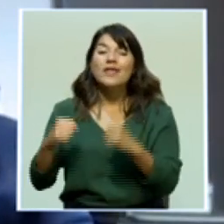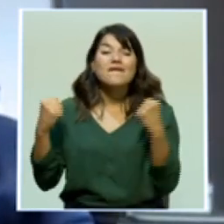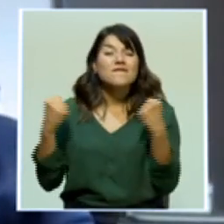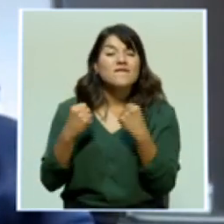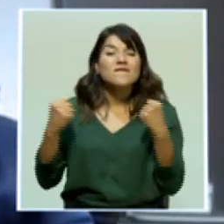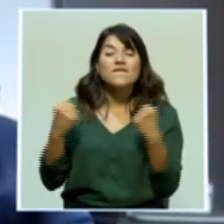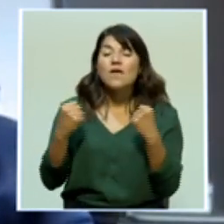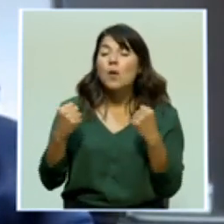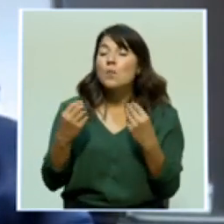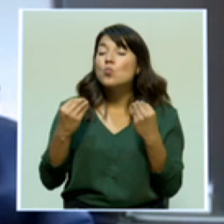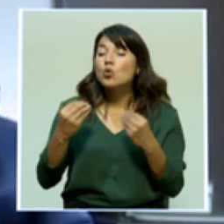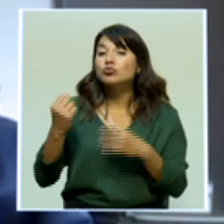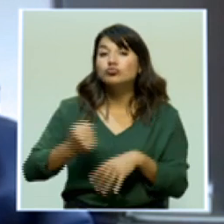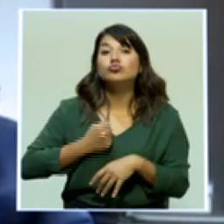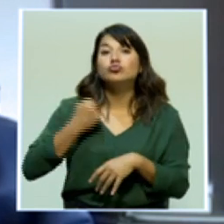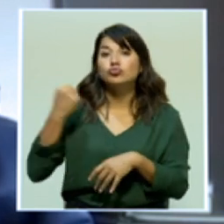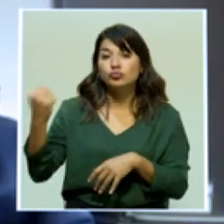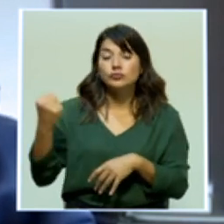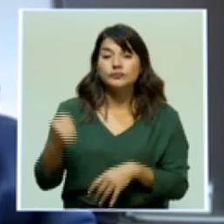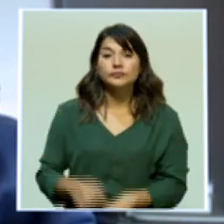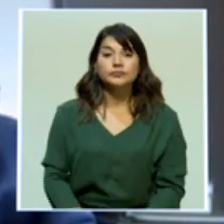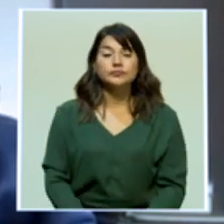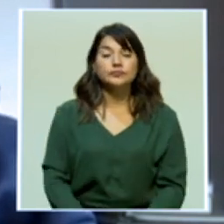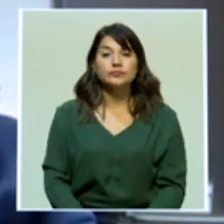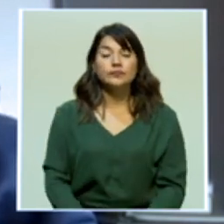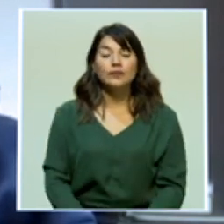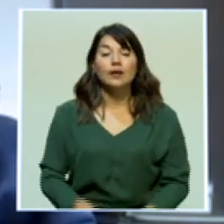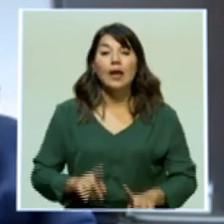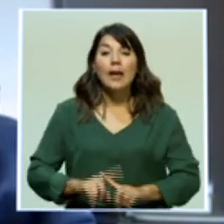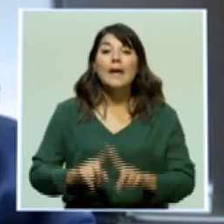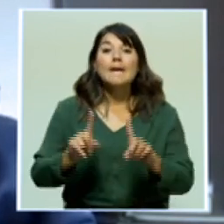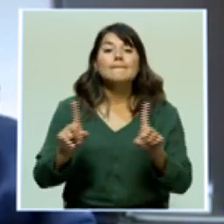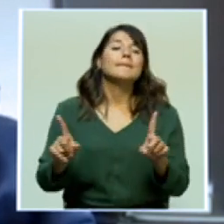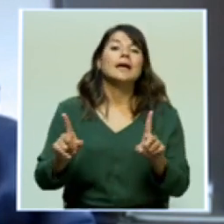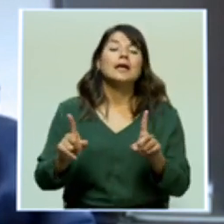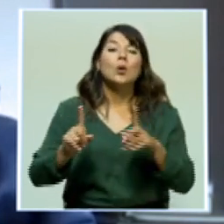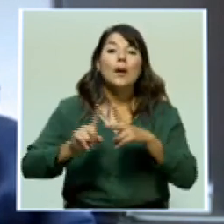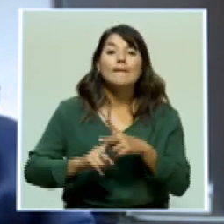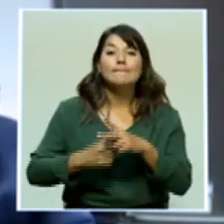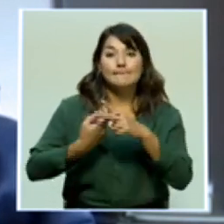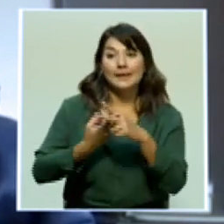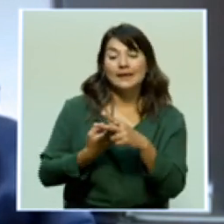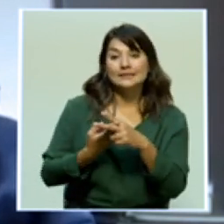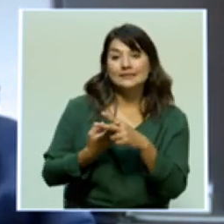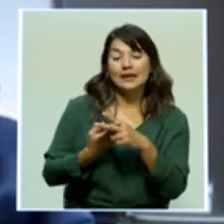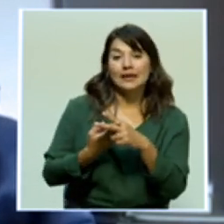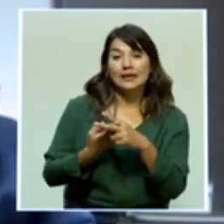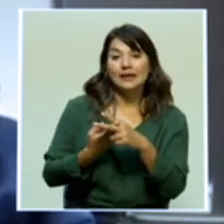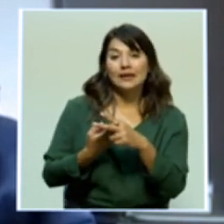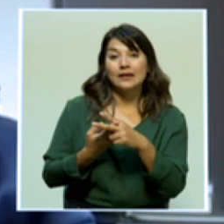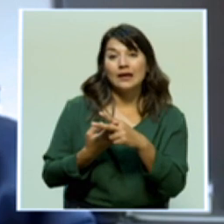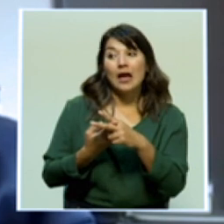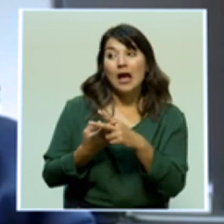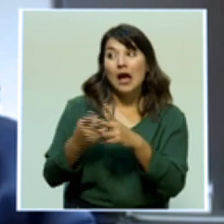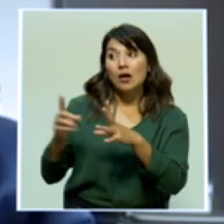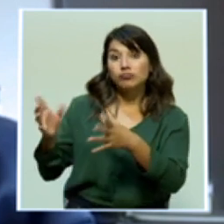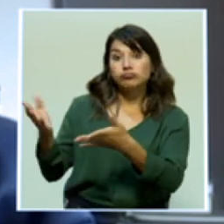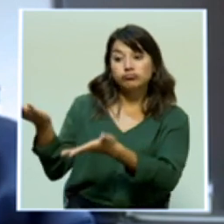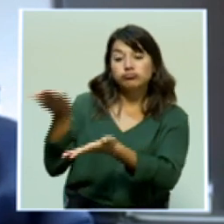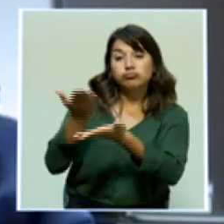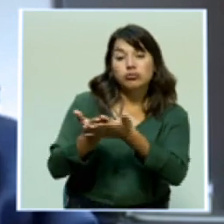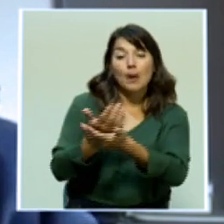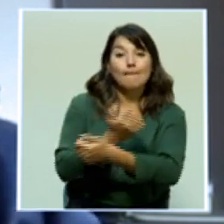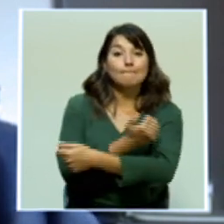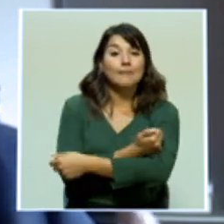muy, muy fuerte, pero se va a comenzar a recibir las vacunas por